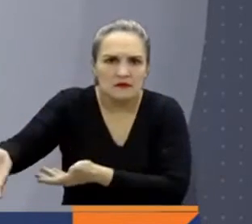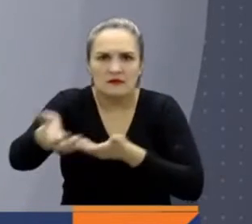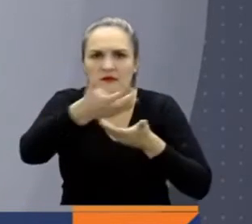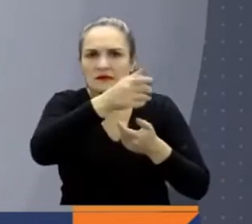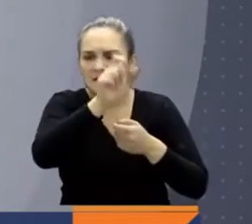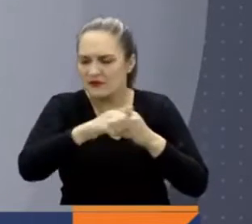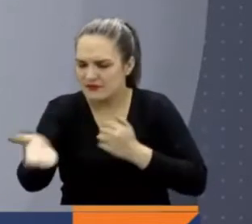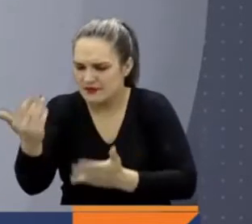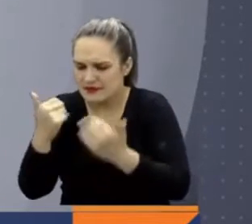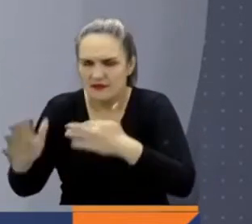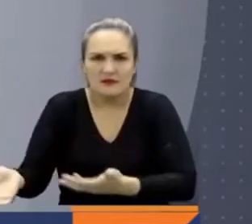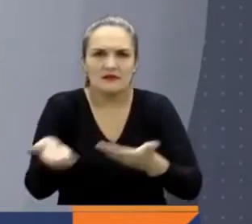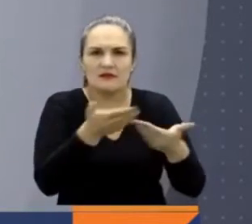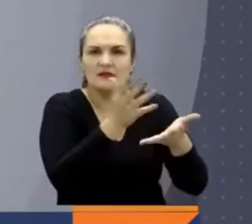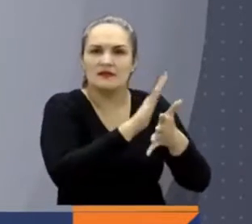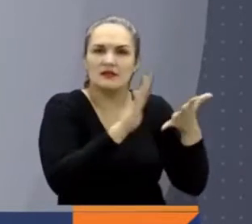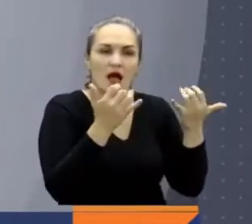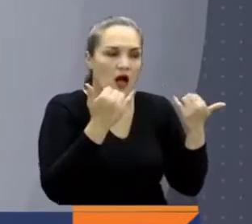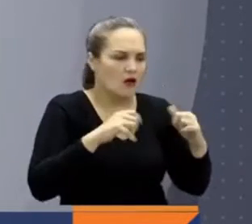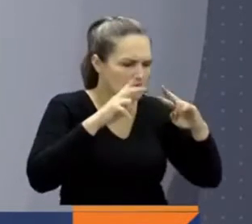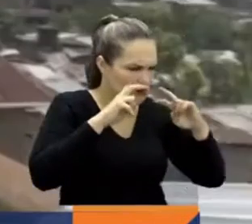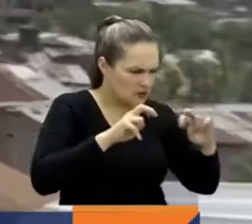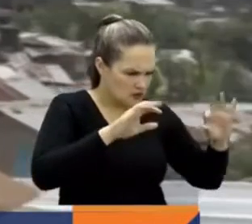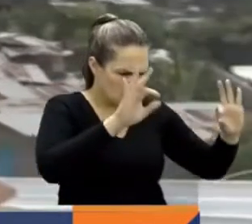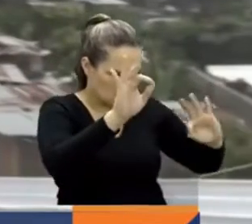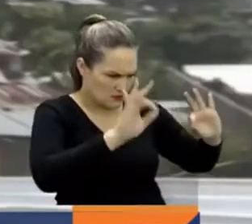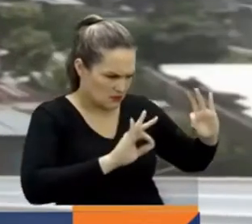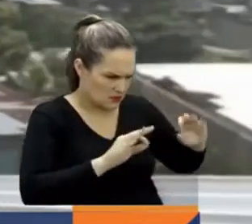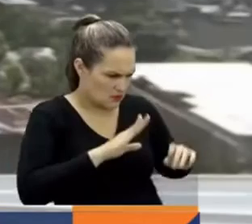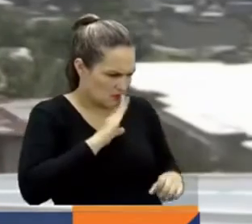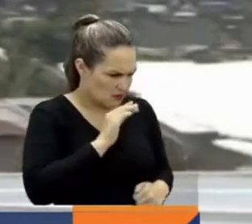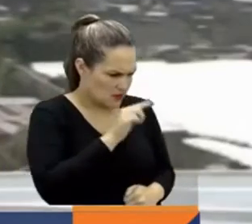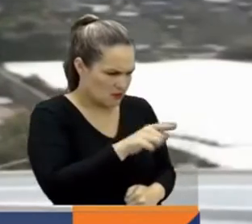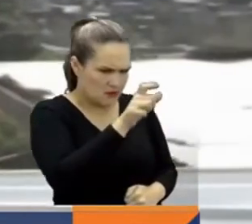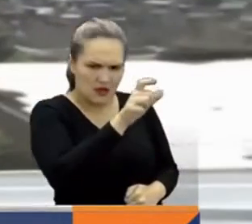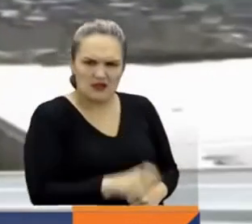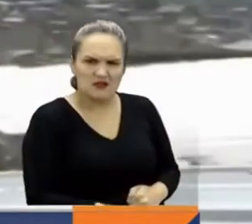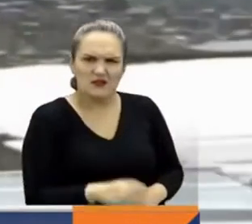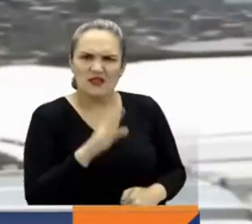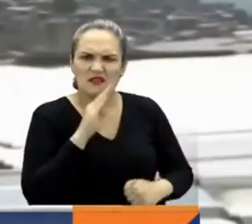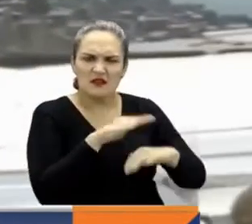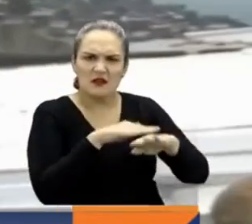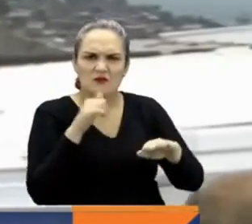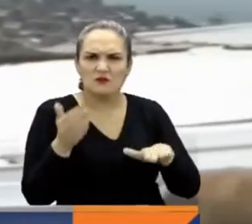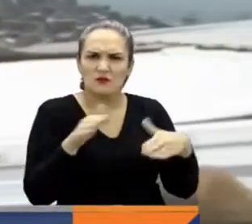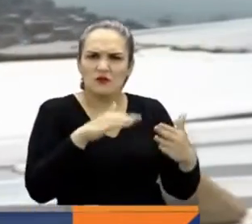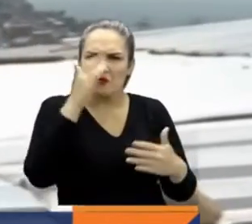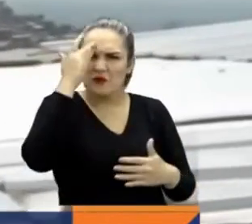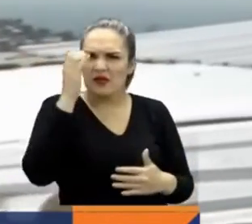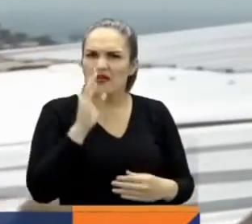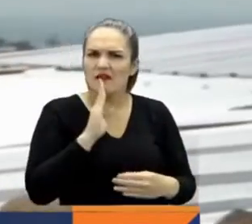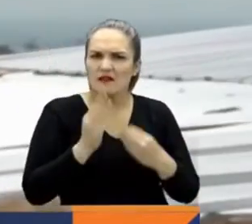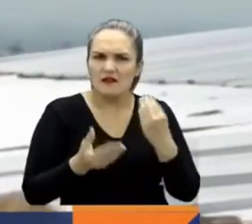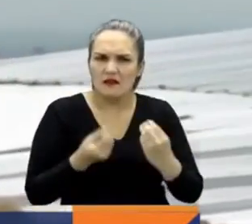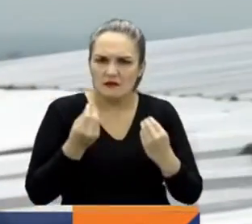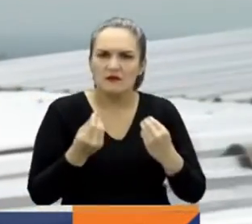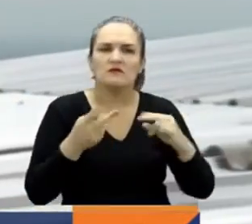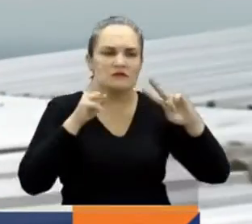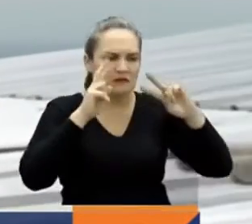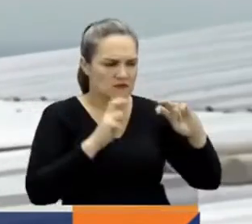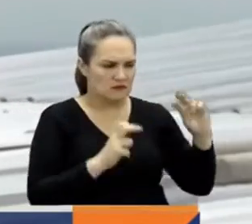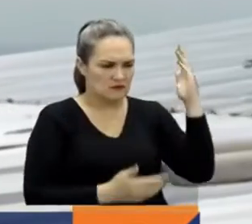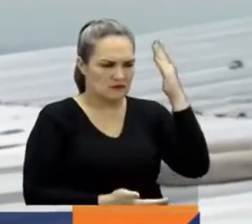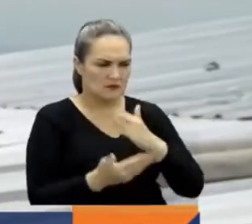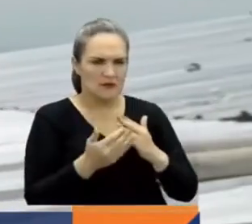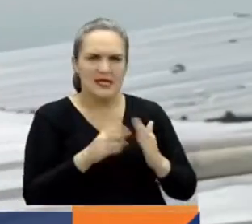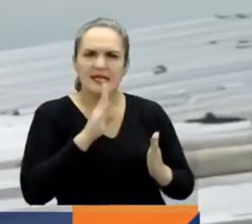donde expertos realizan a esta hora los respectivos procesos para determinar las causas de la muerte y por medio de estudios tratar de